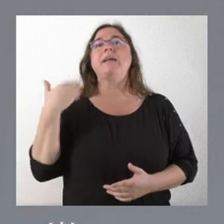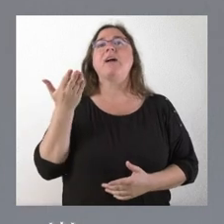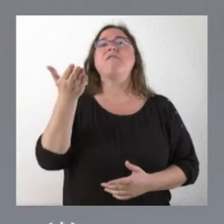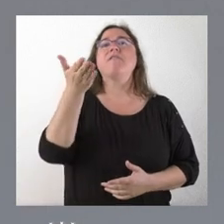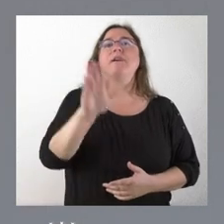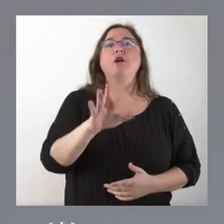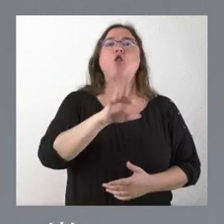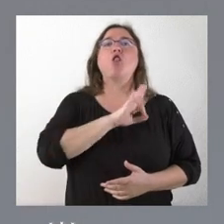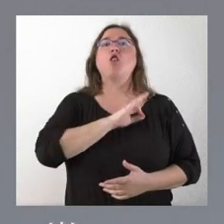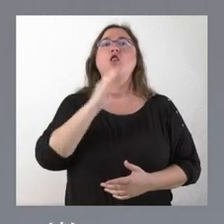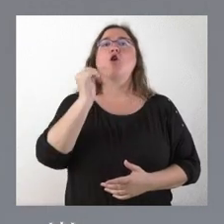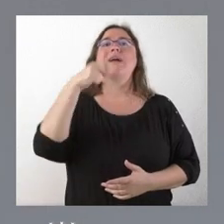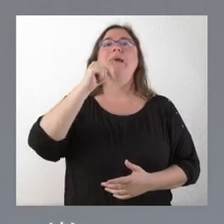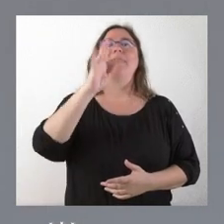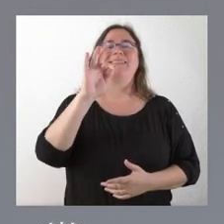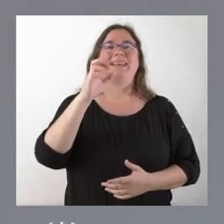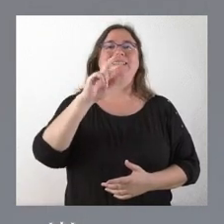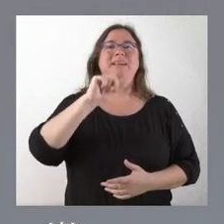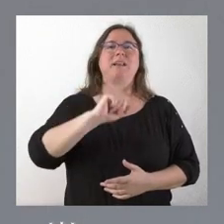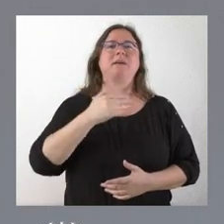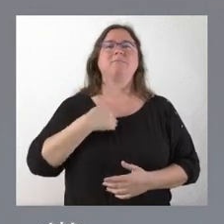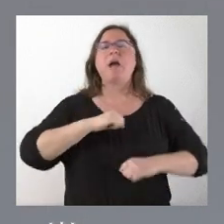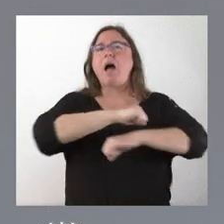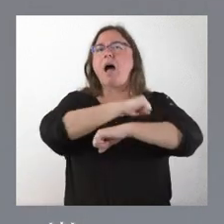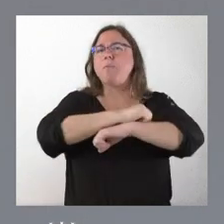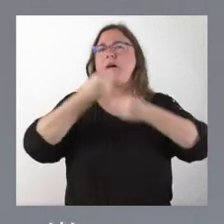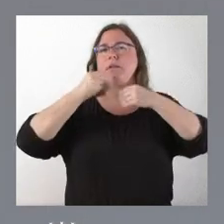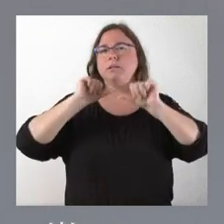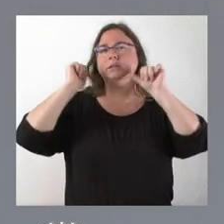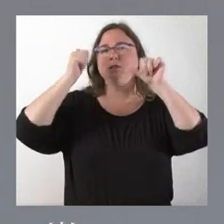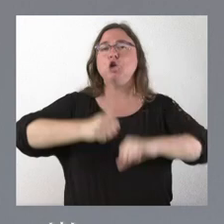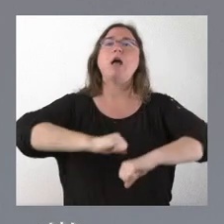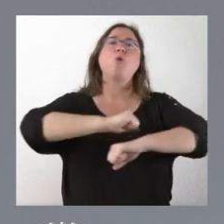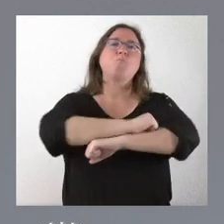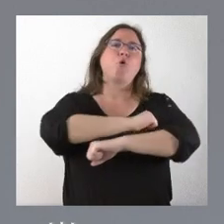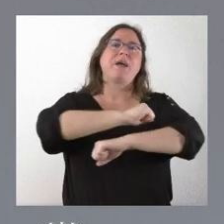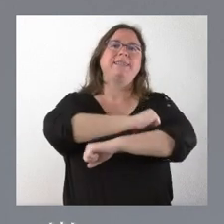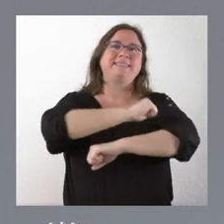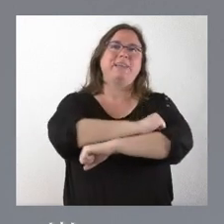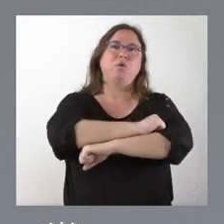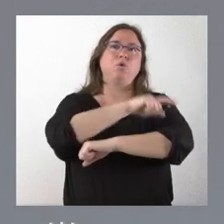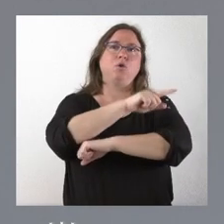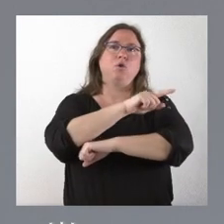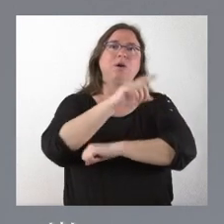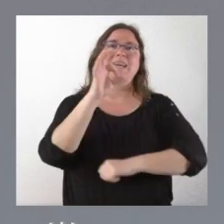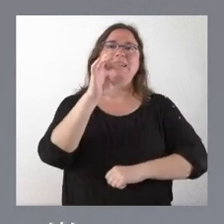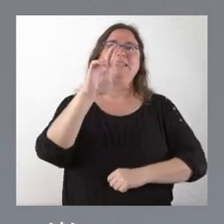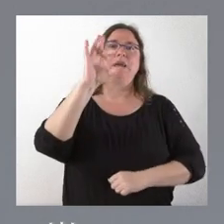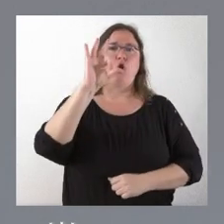don Clemente Serna, abad histórico del monasterio de Silos.